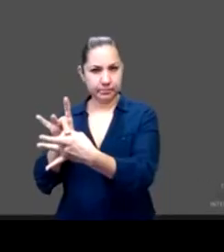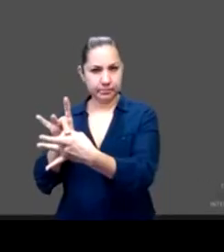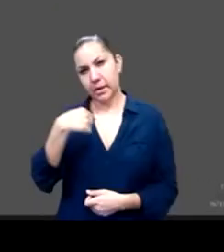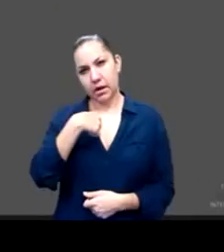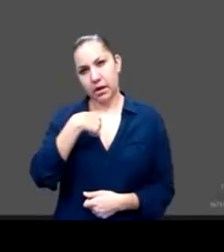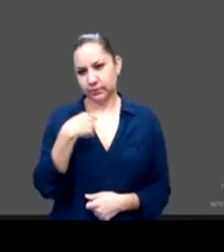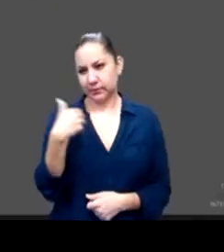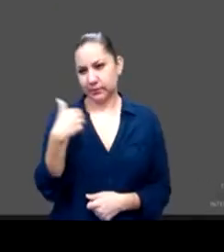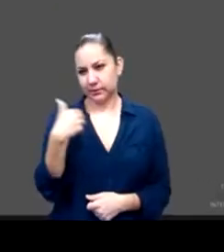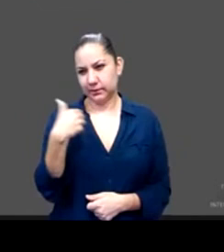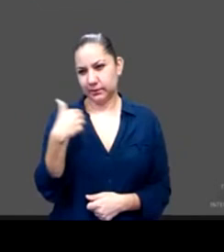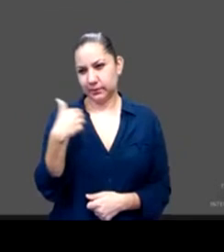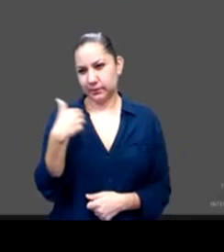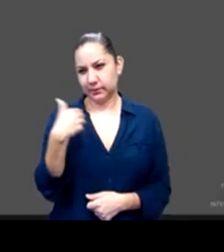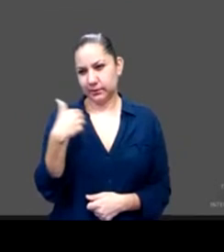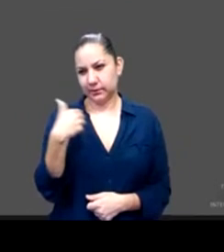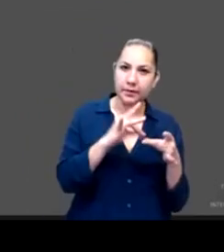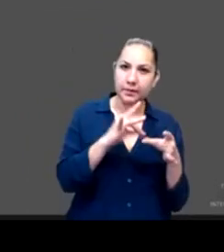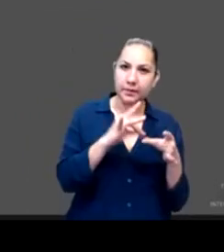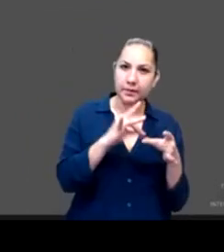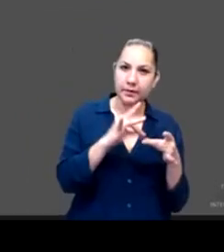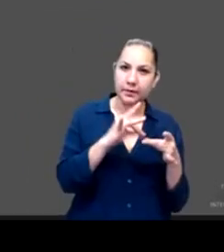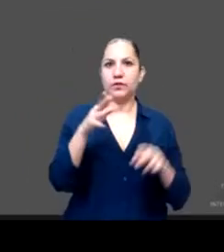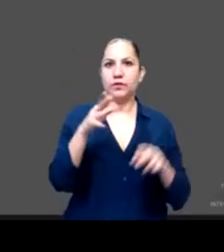tratando de dar respuesta a la inquietud del sector educativo.